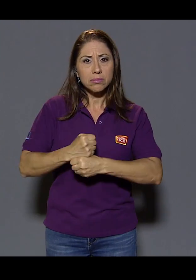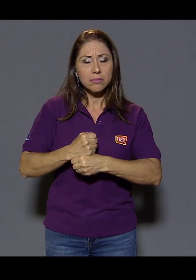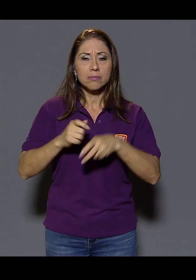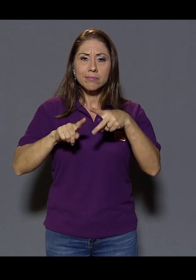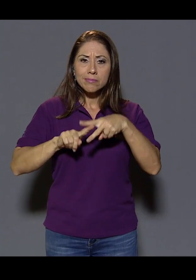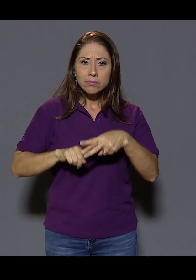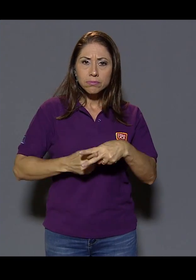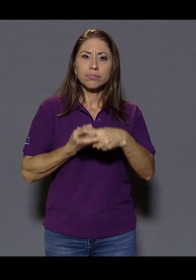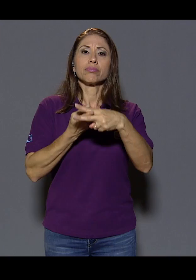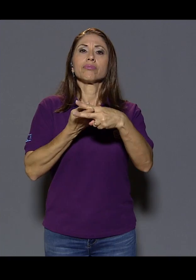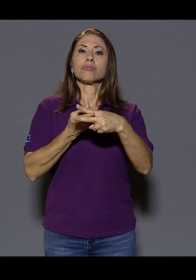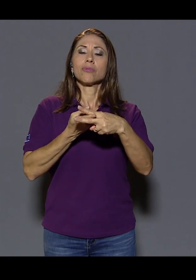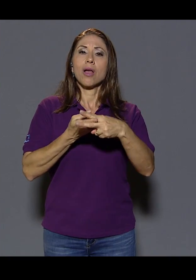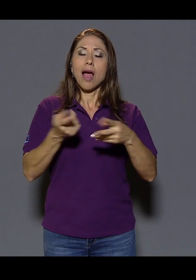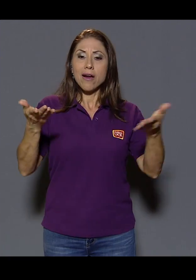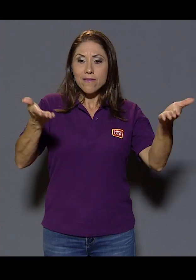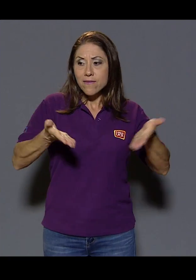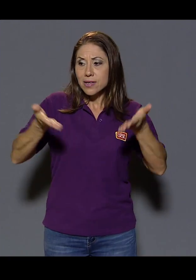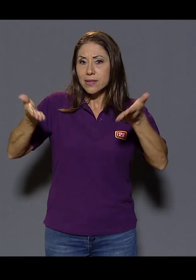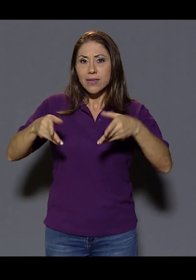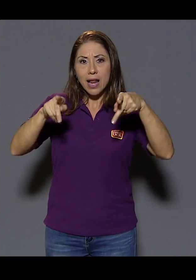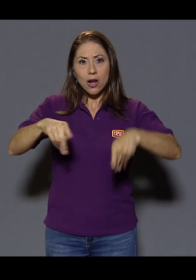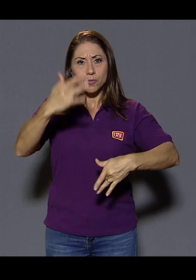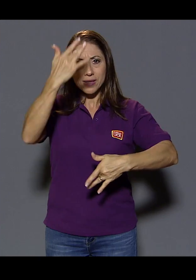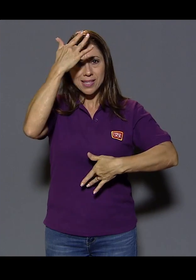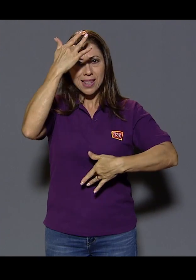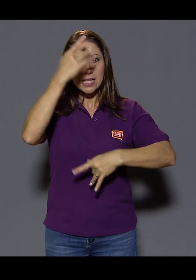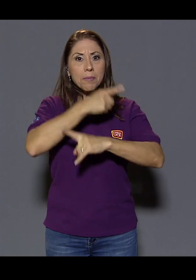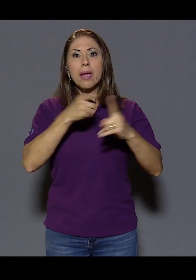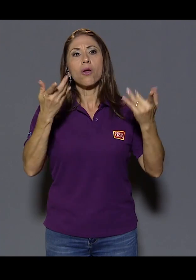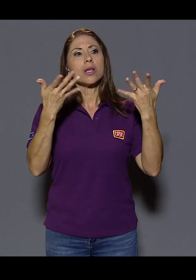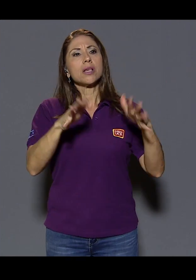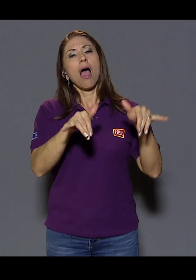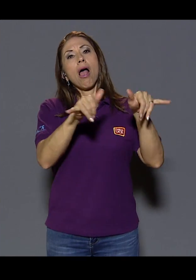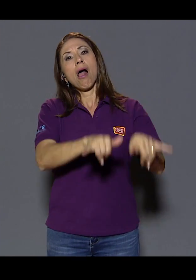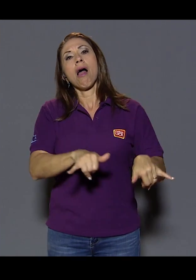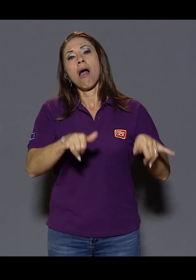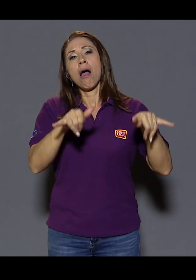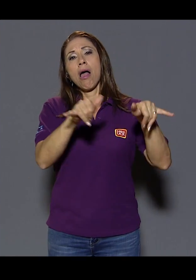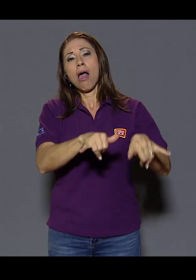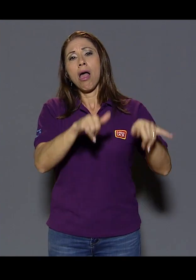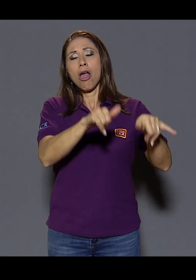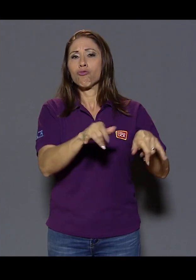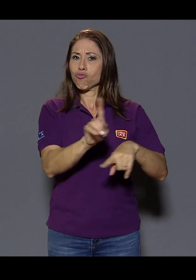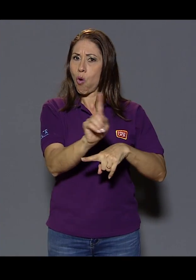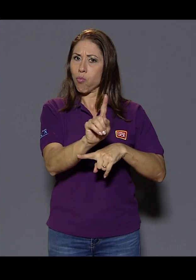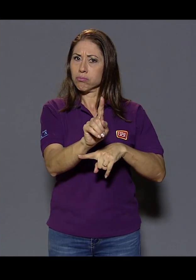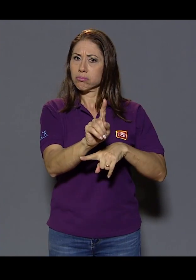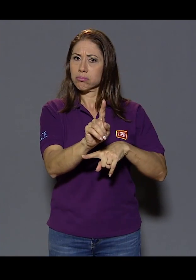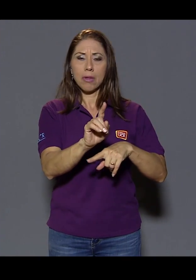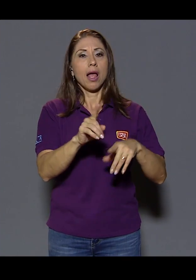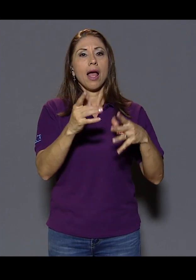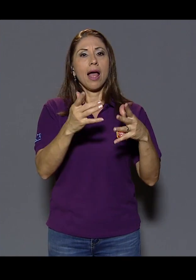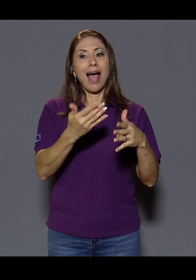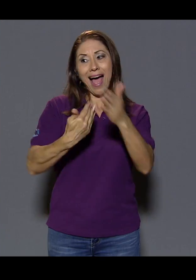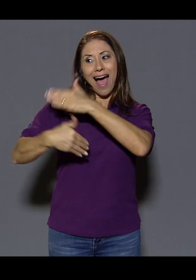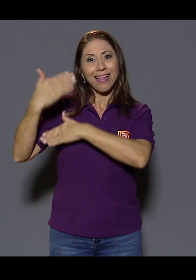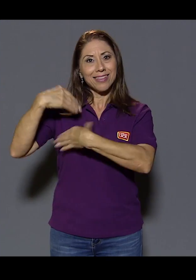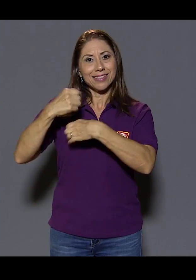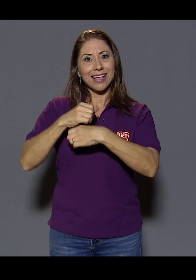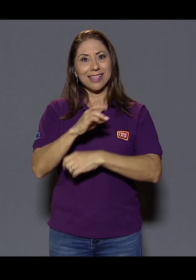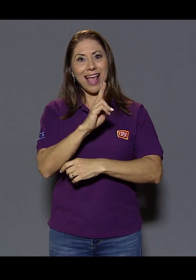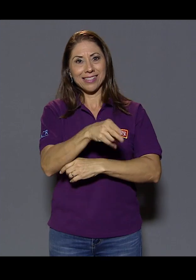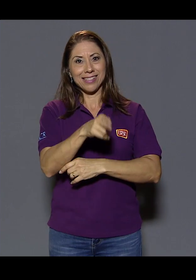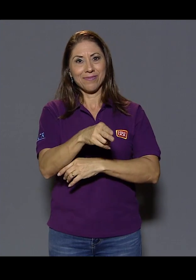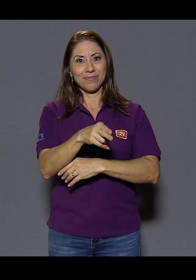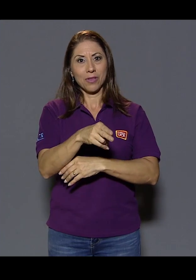empezó a recibir a los pacientes, pero no más que permanecieran ahí en una estancia prolongada, como sí se hacía